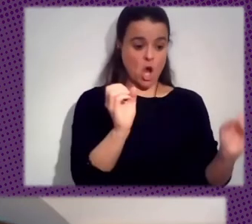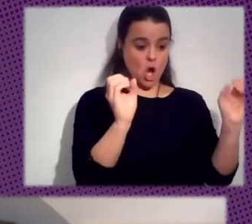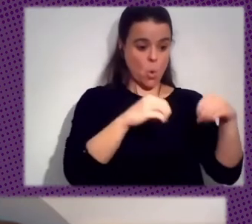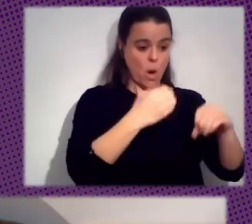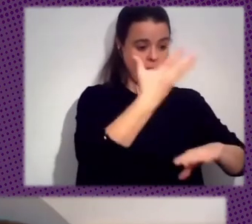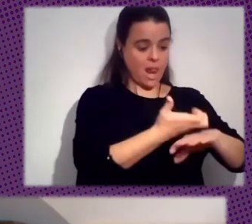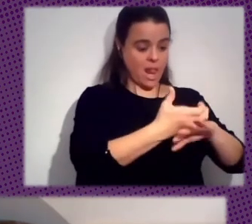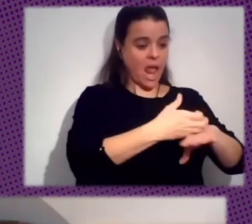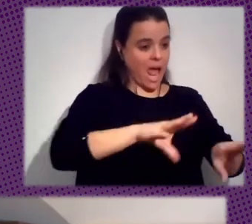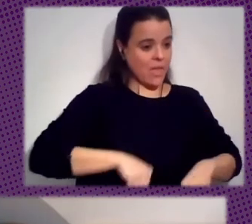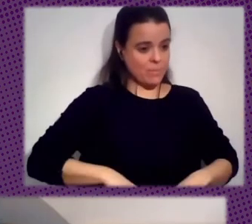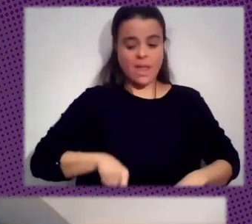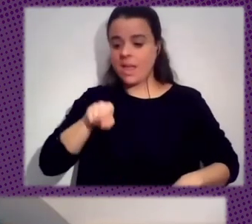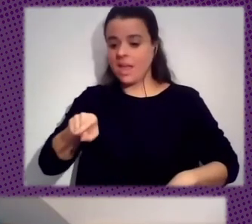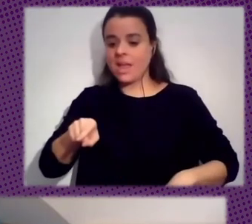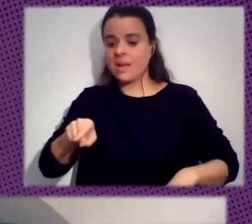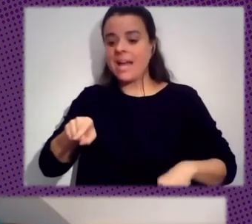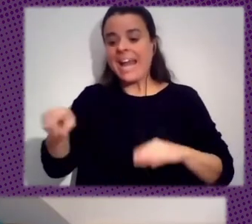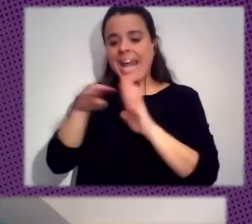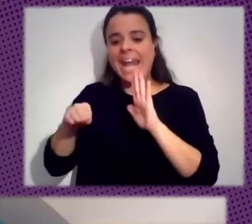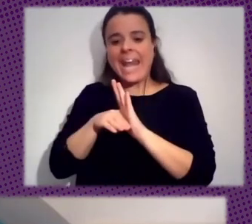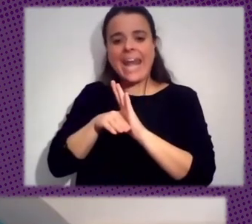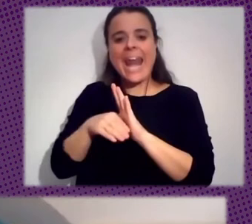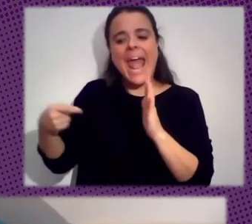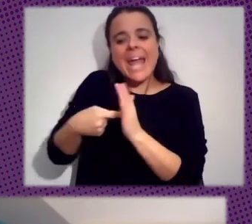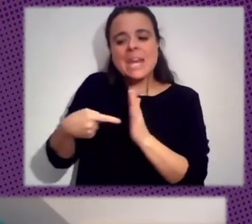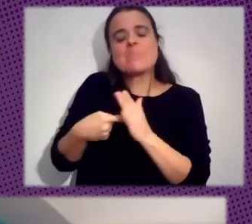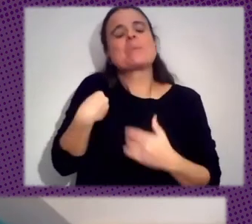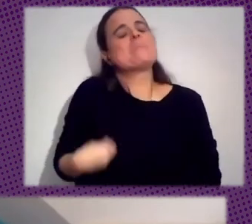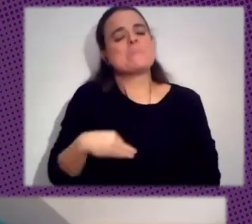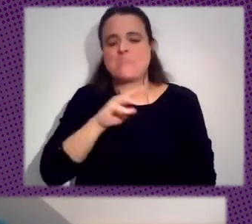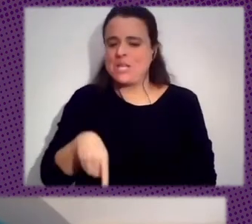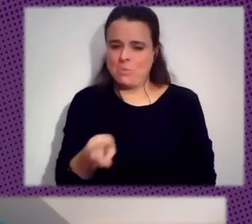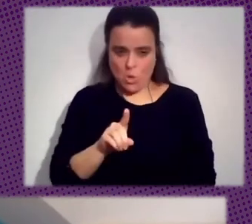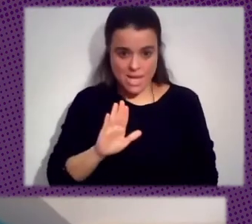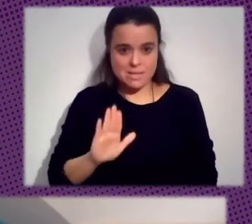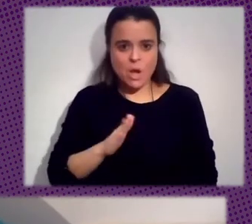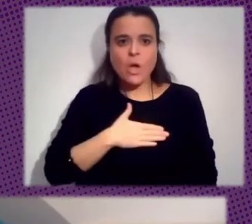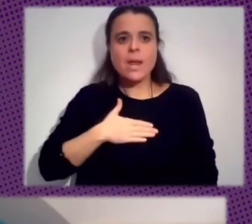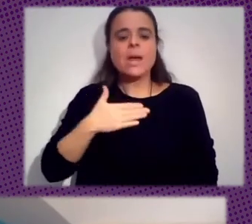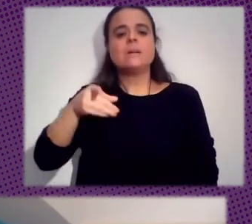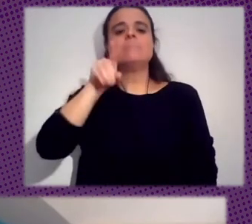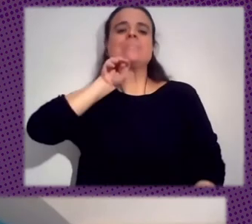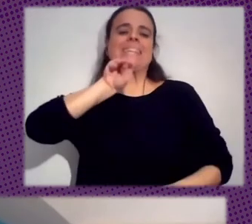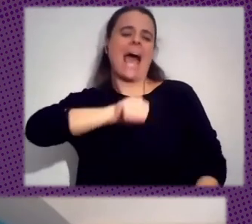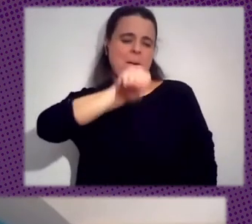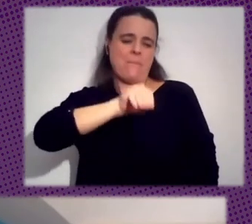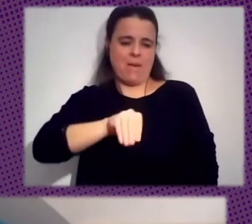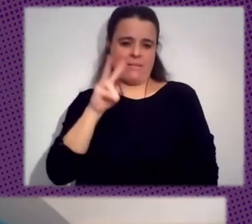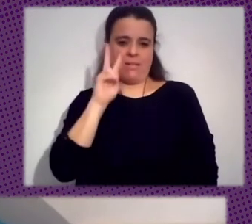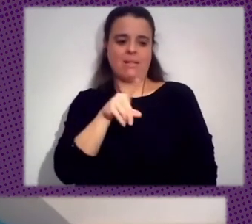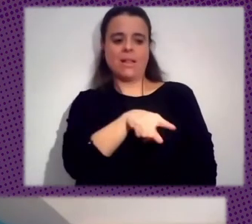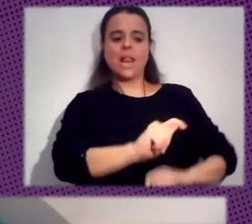Pero Queremos Llamar La Atención Al Uso Del Lenguaje Engañoso Y Abstracto Para Llevar A cabo Este